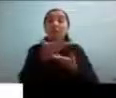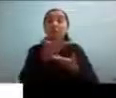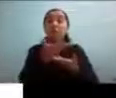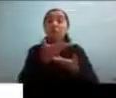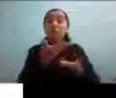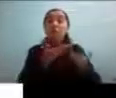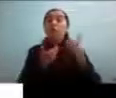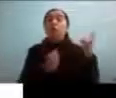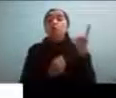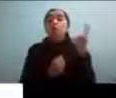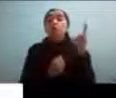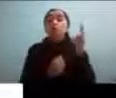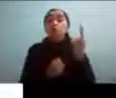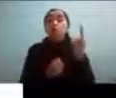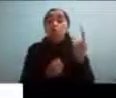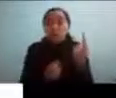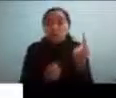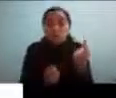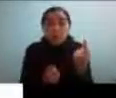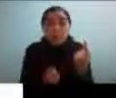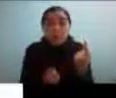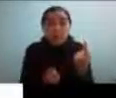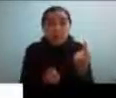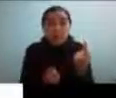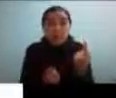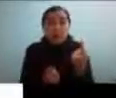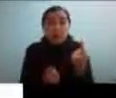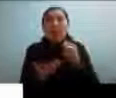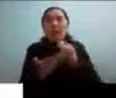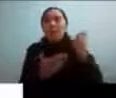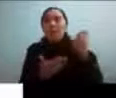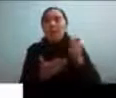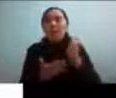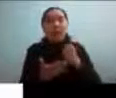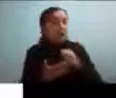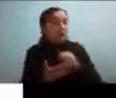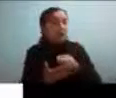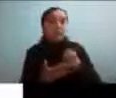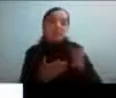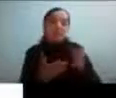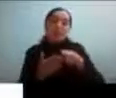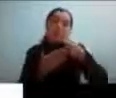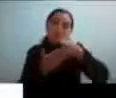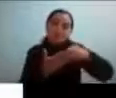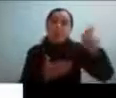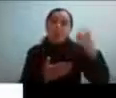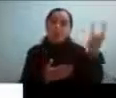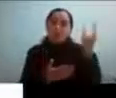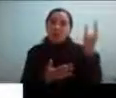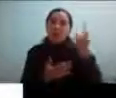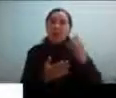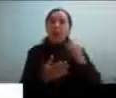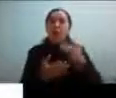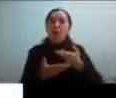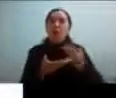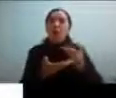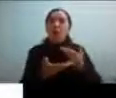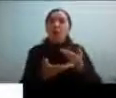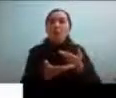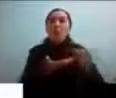solamente un ticket que había que hacer para los procesos de acreditación universitario y en realidad